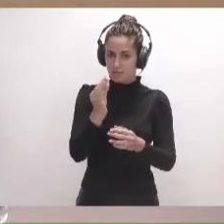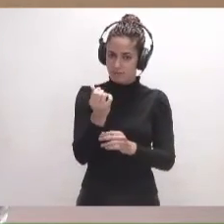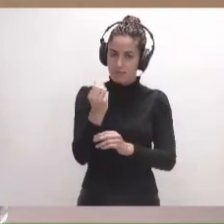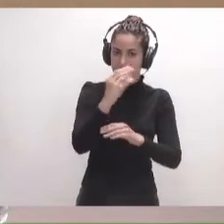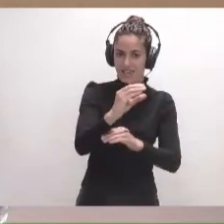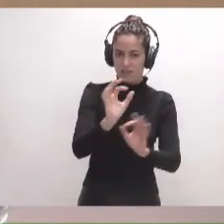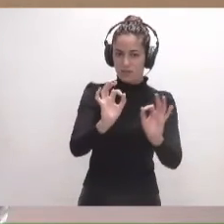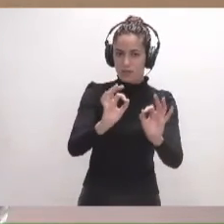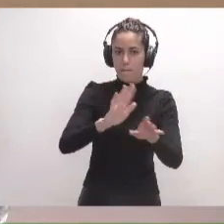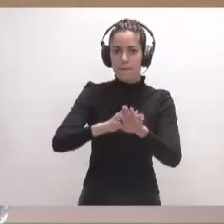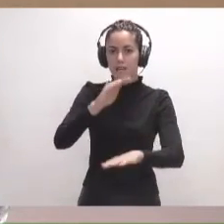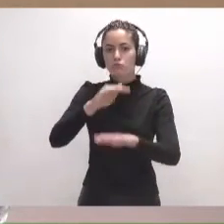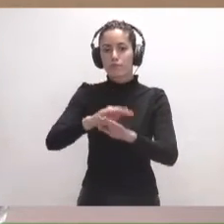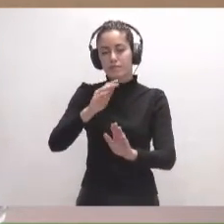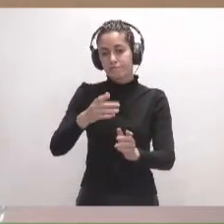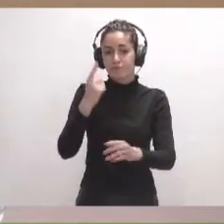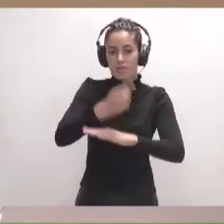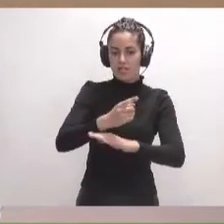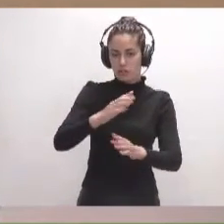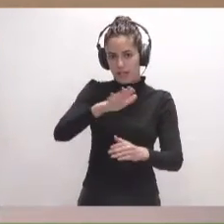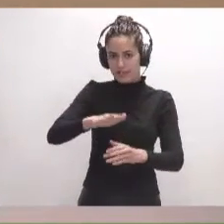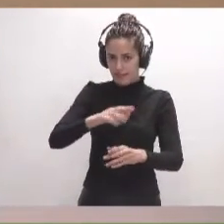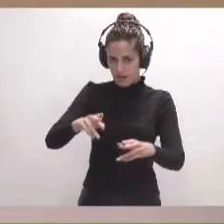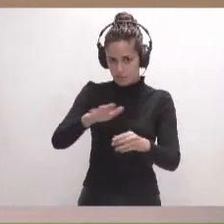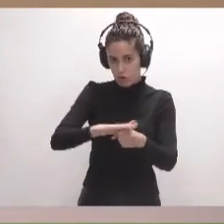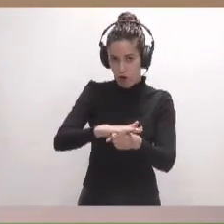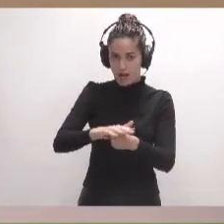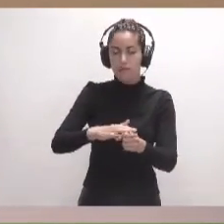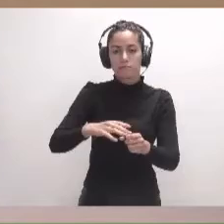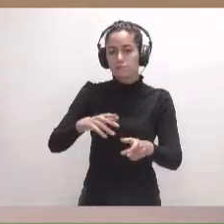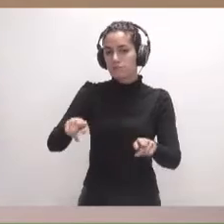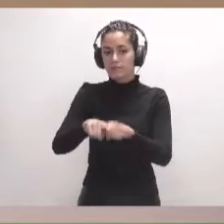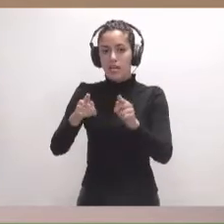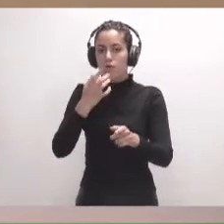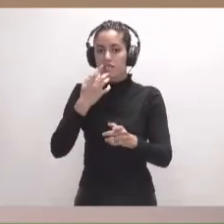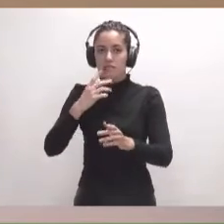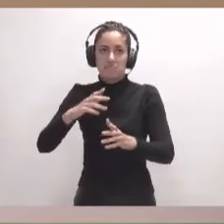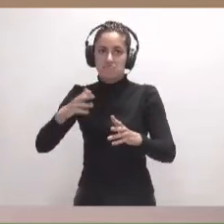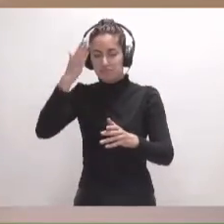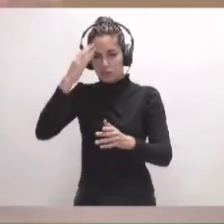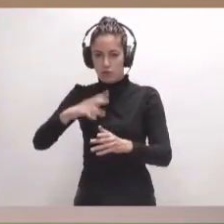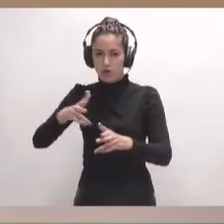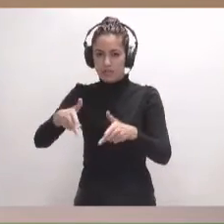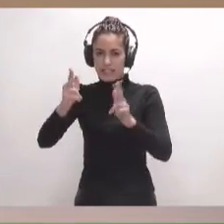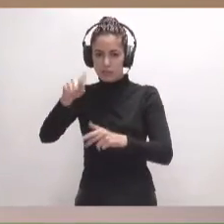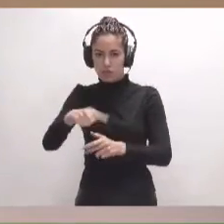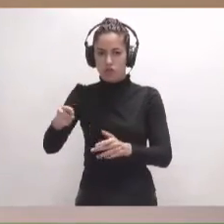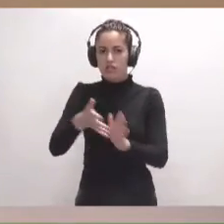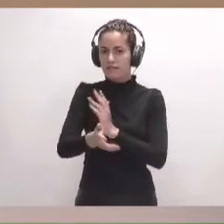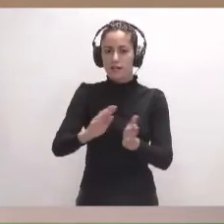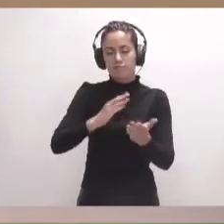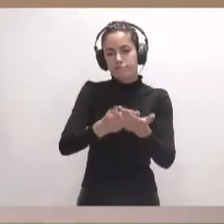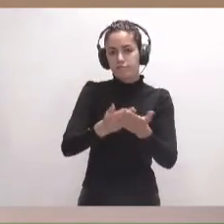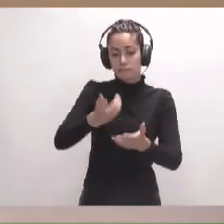necesario para el cumplimiento de las obligaciones exigidas a la entidad local en virtud de precepto legal o cualquier otro título legítimo. Es decir, la aprobación de mociones